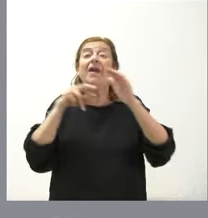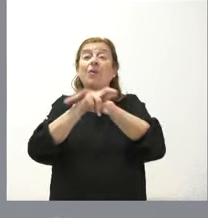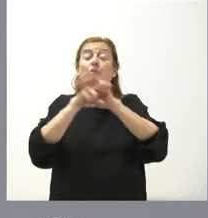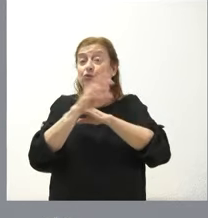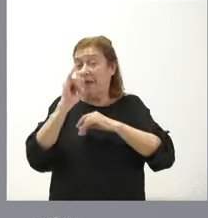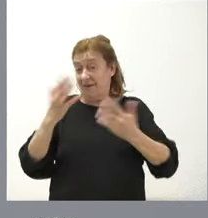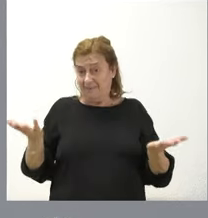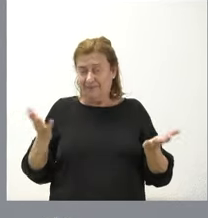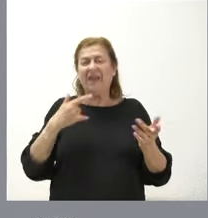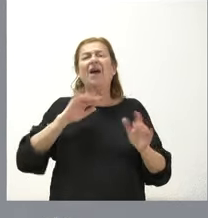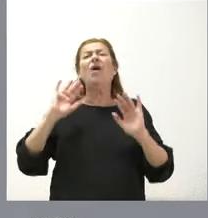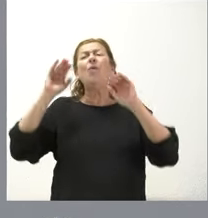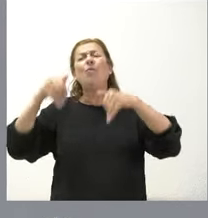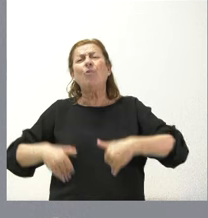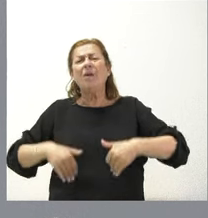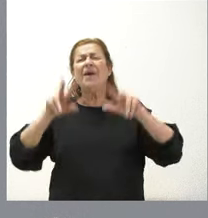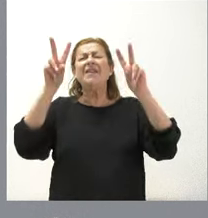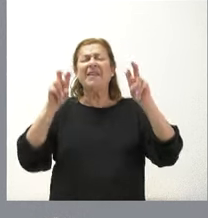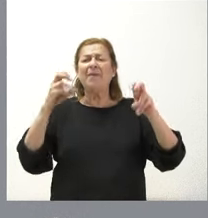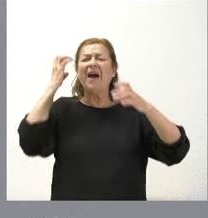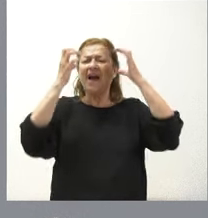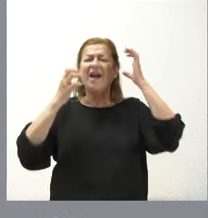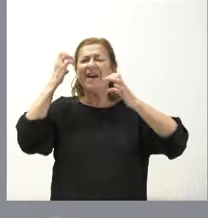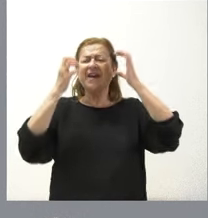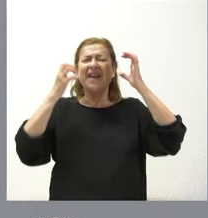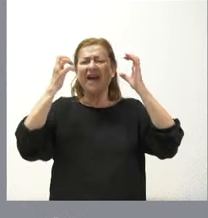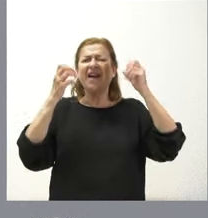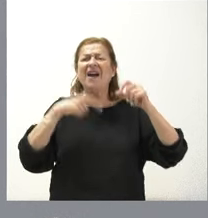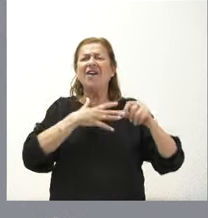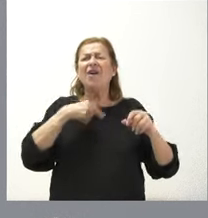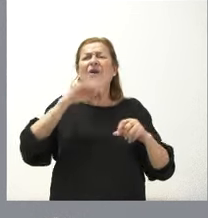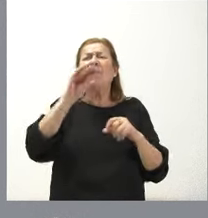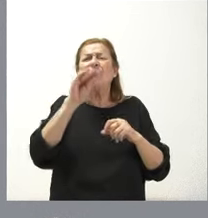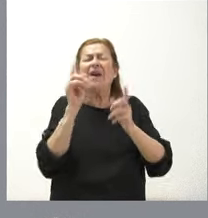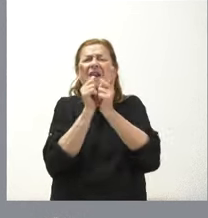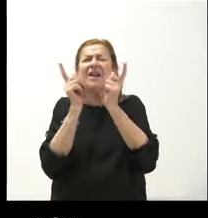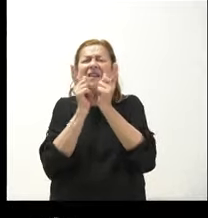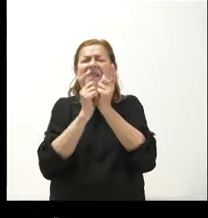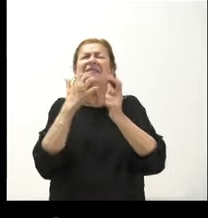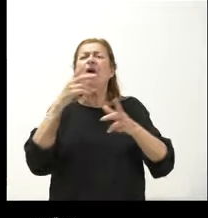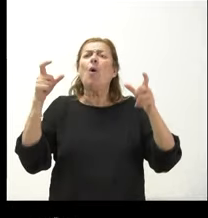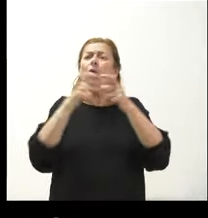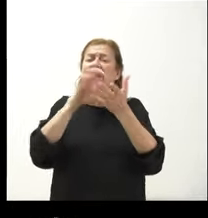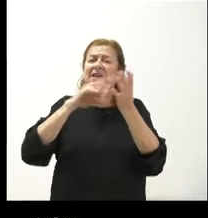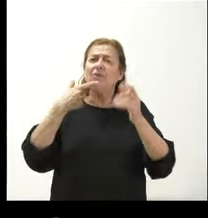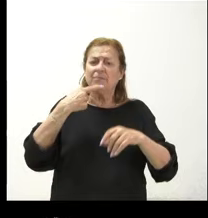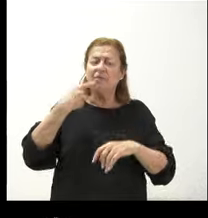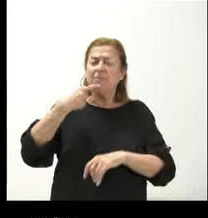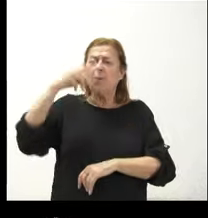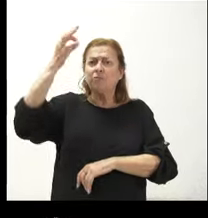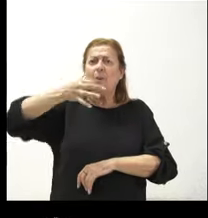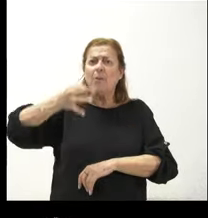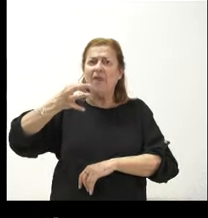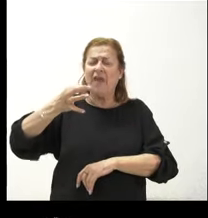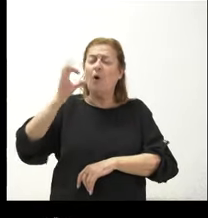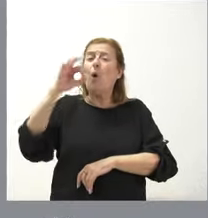al asunto de la granja de Arauzo de la Torre, yo le quiero preguntar una cosa muy concreta. Si la Junta da veracidad a lo visto en esas imágenes que ha distribuido esta